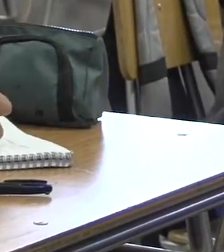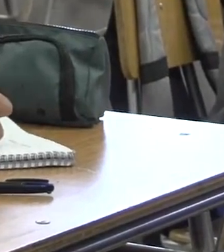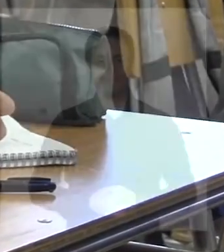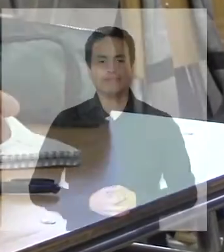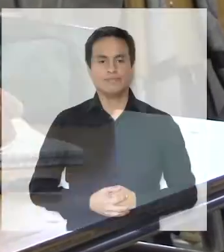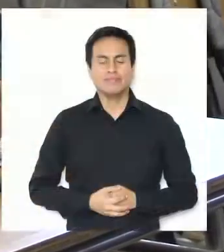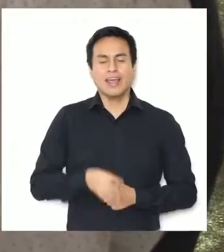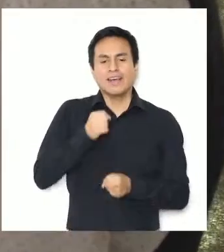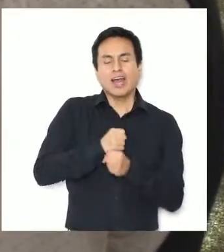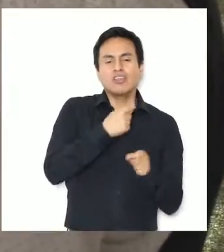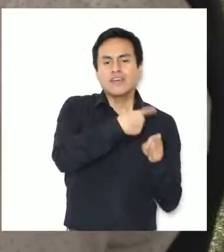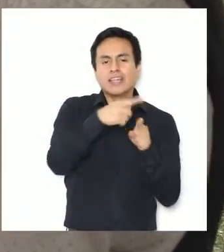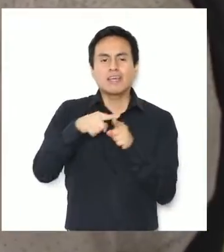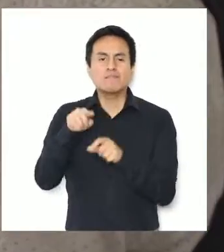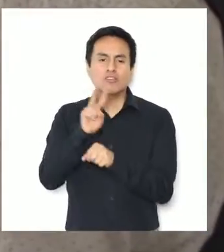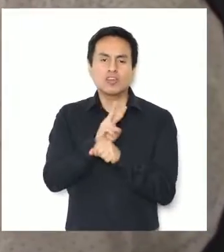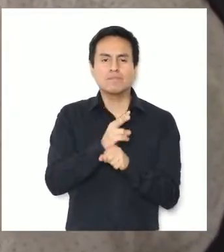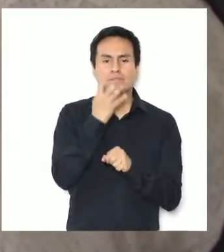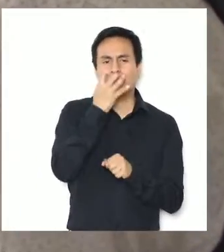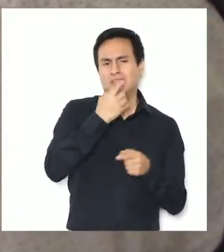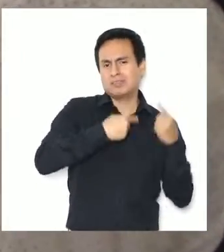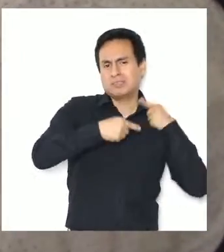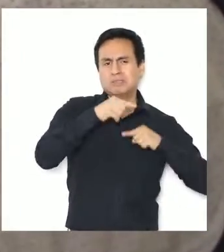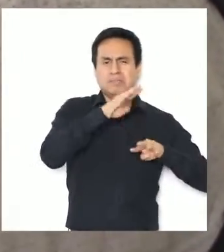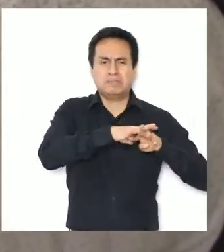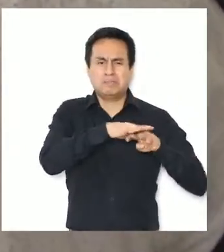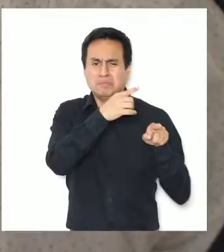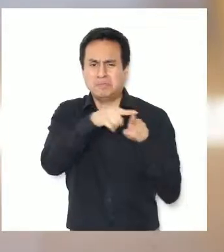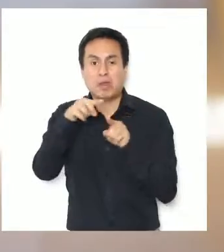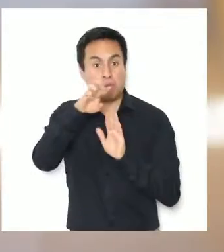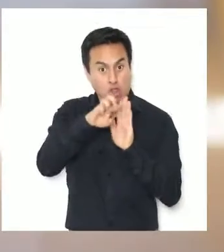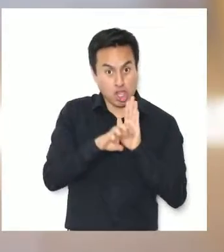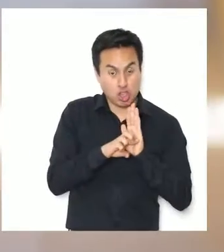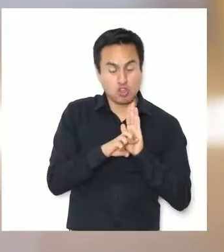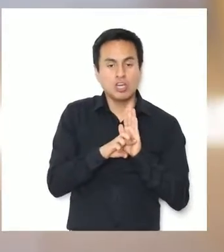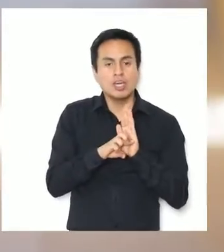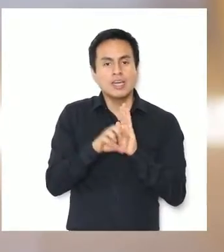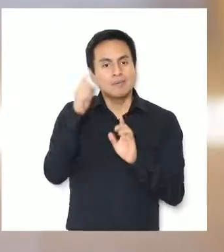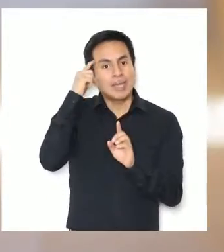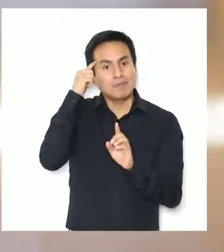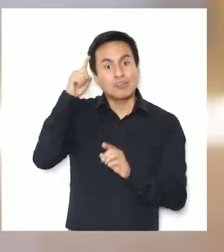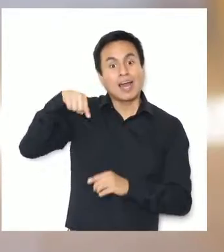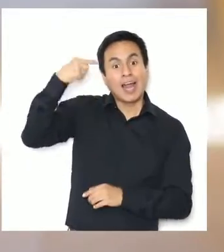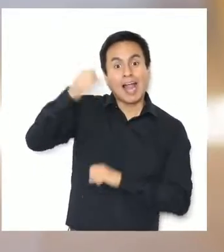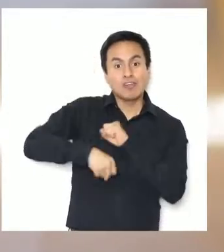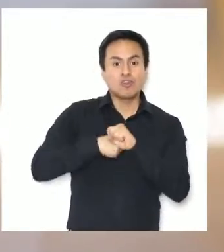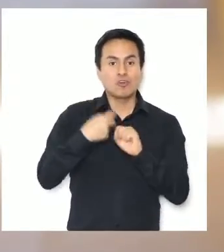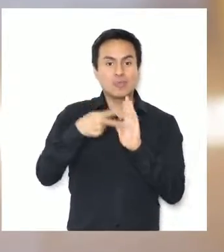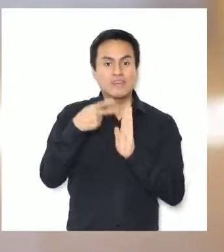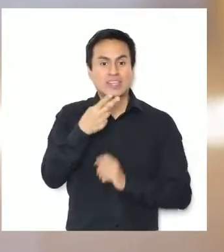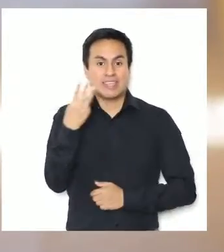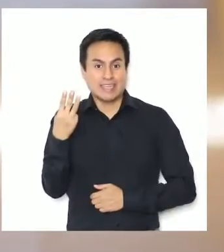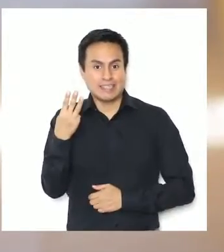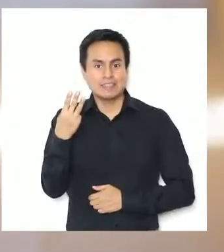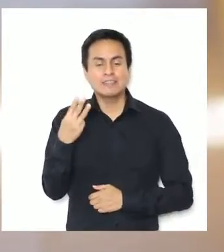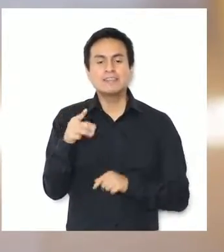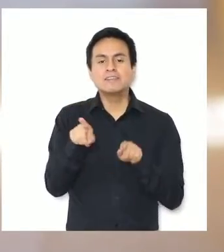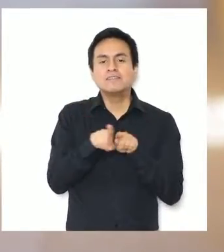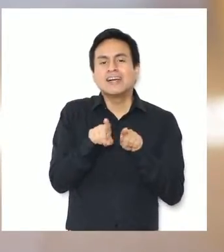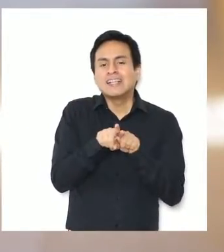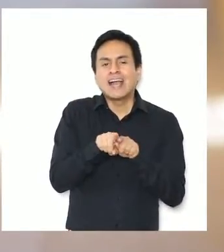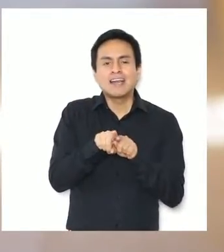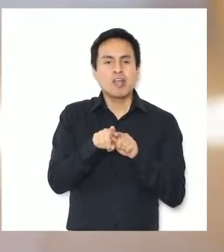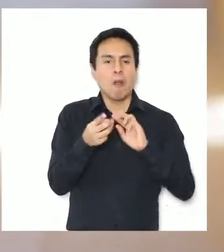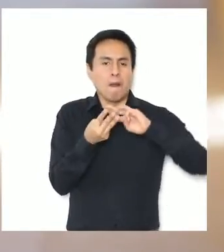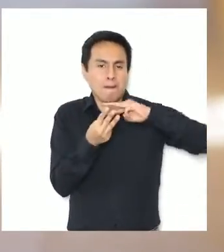Estamos trabajando profesores de distintas asignaturas en este proyecto y nos estamos proyectando para el año 2023 ya